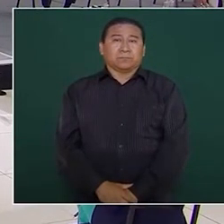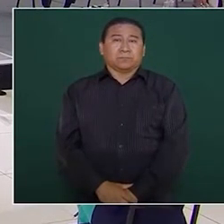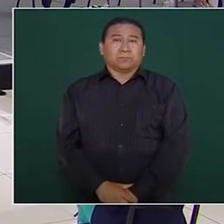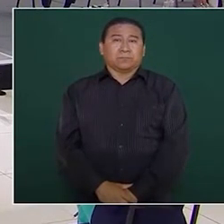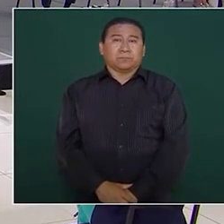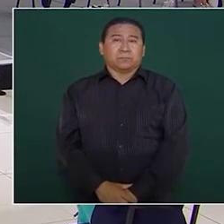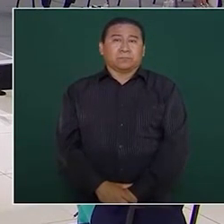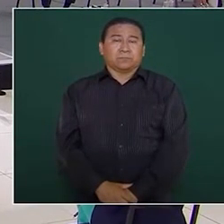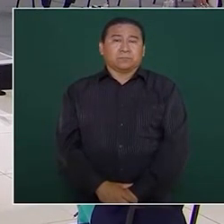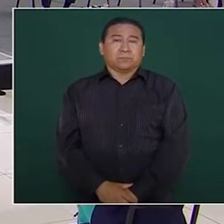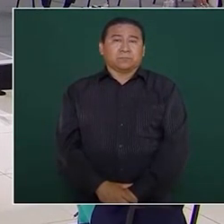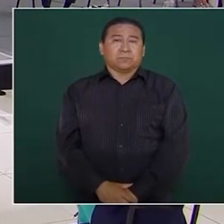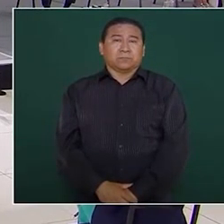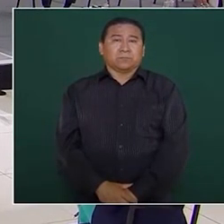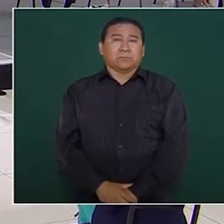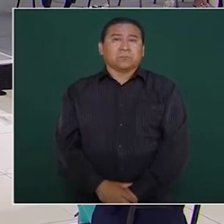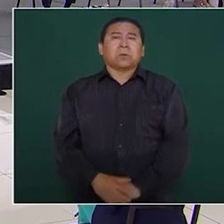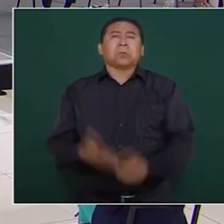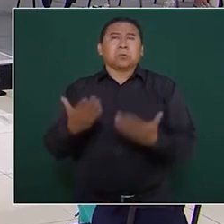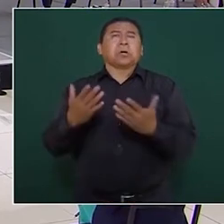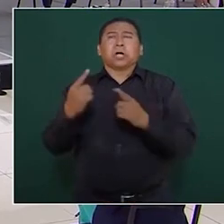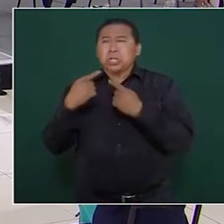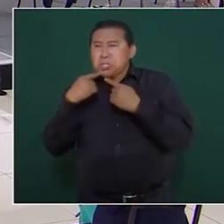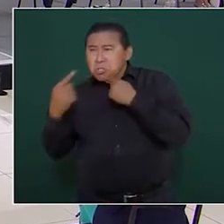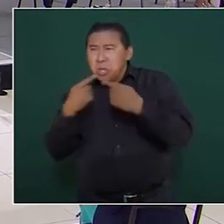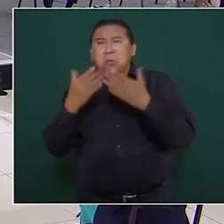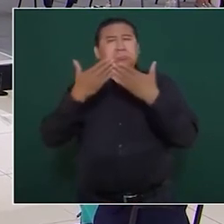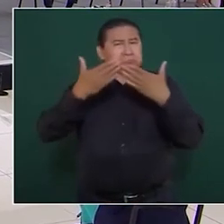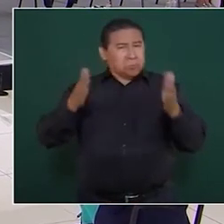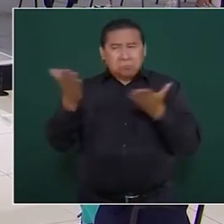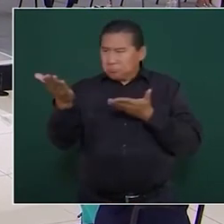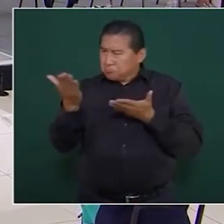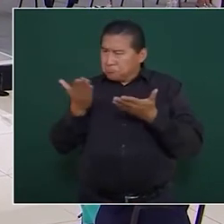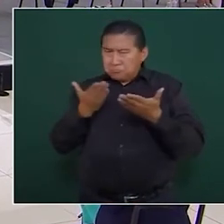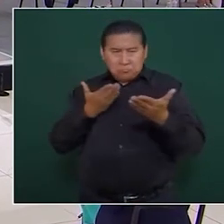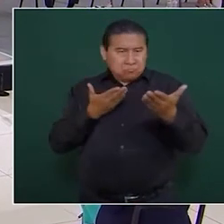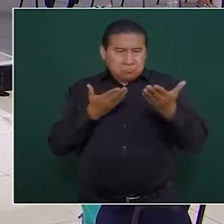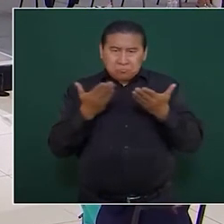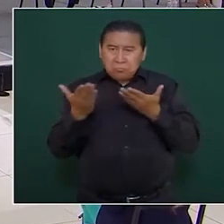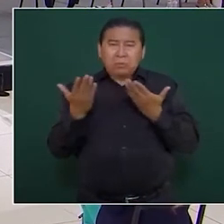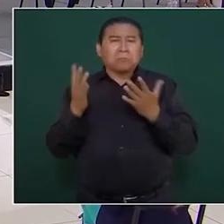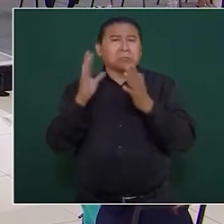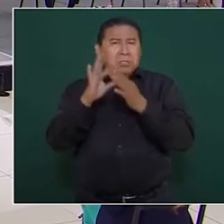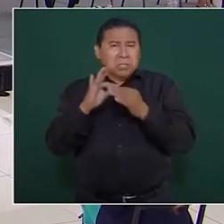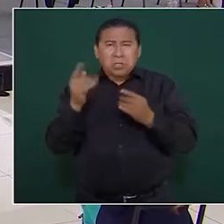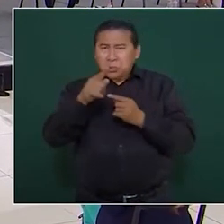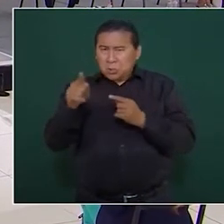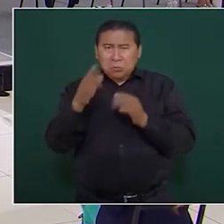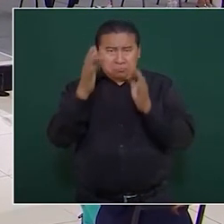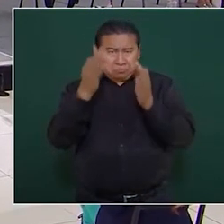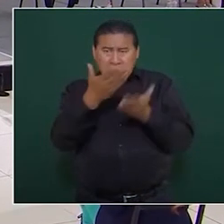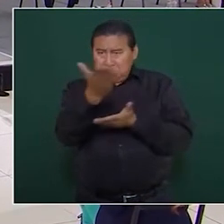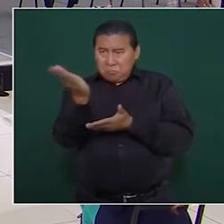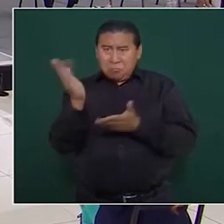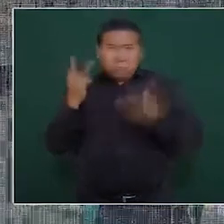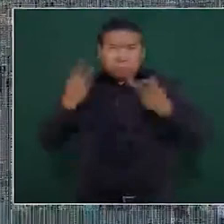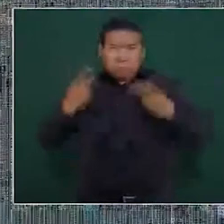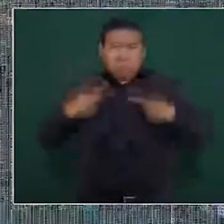se está abierto al diálogo le hemos comentado a los auténticos